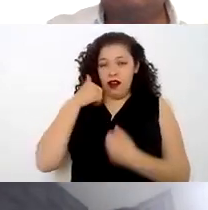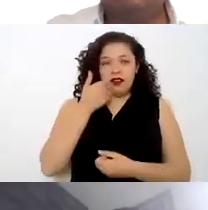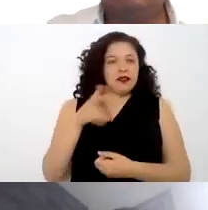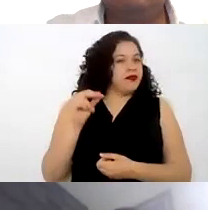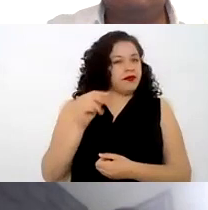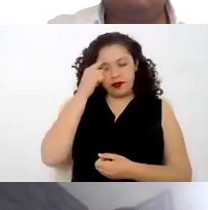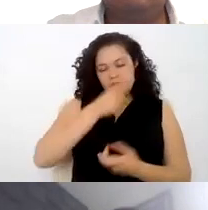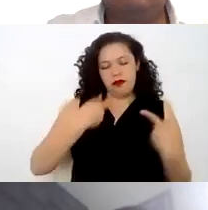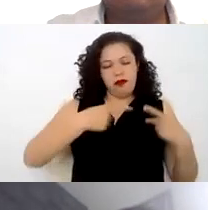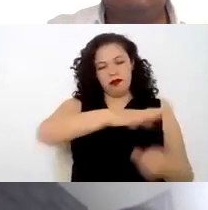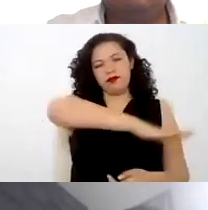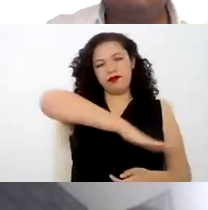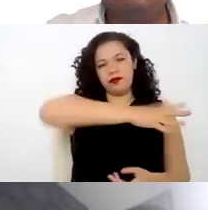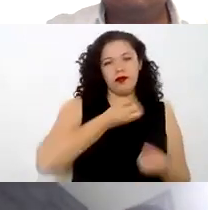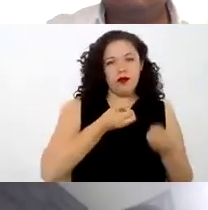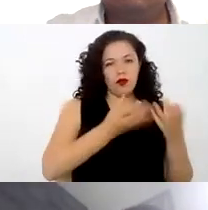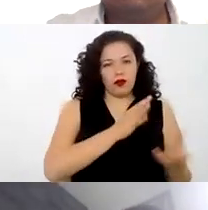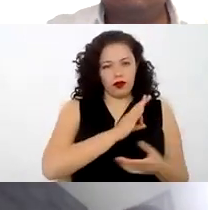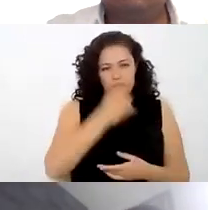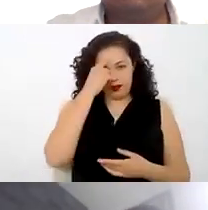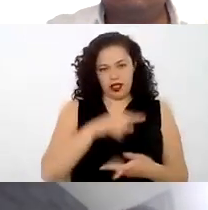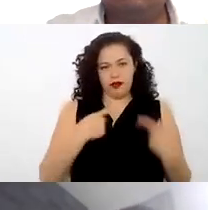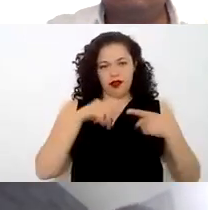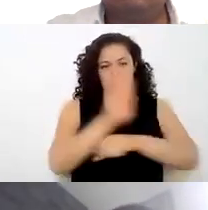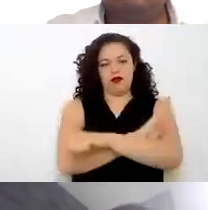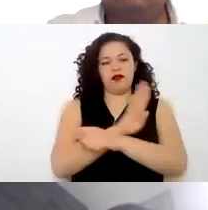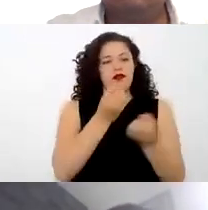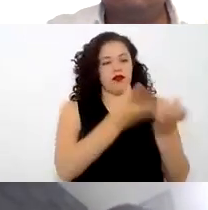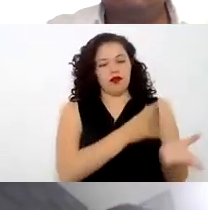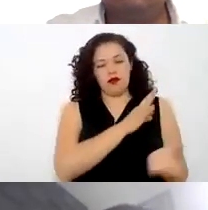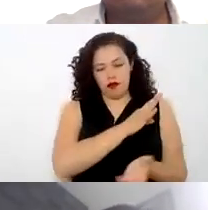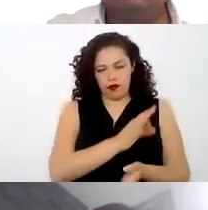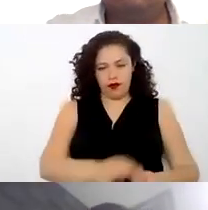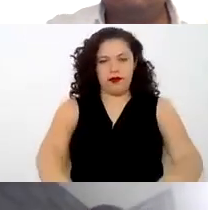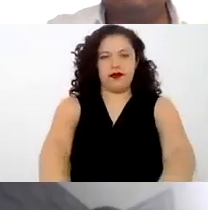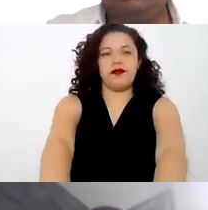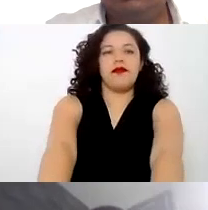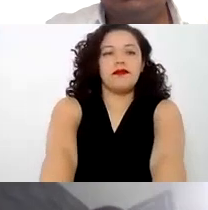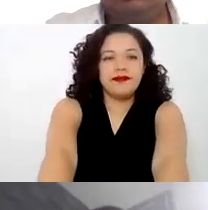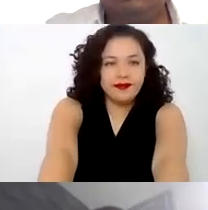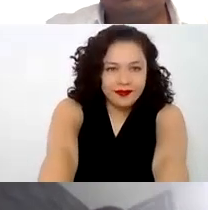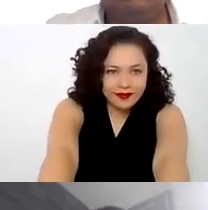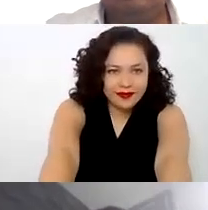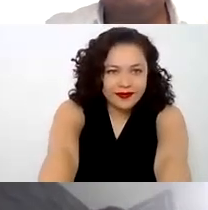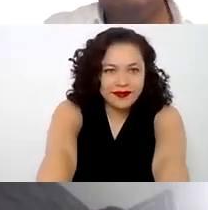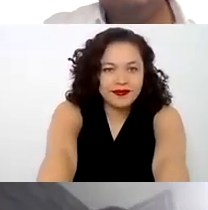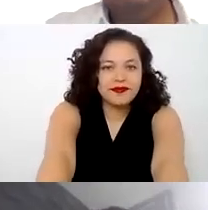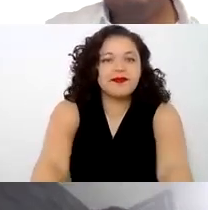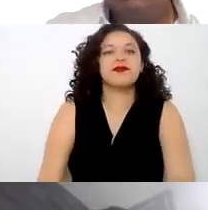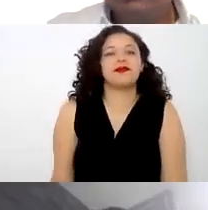el bien común, siempre que beneficien a una población objetivo. La siguiente, por favor.